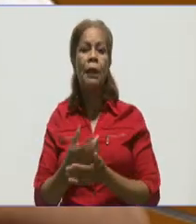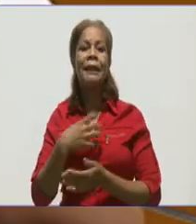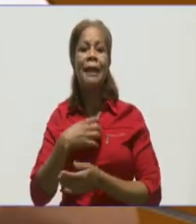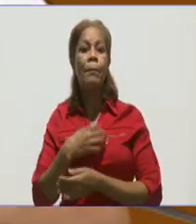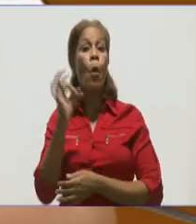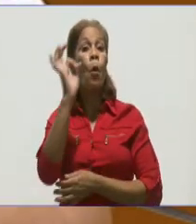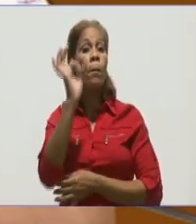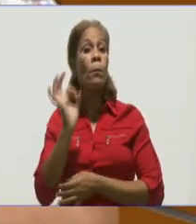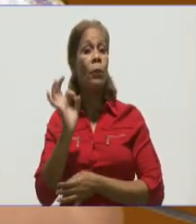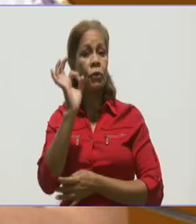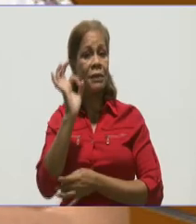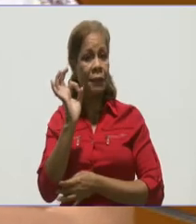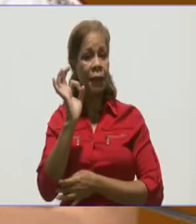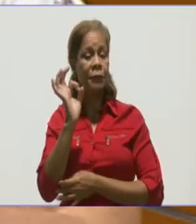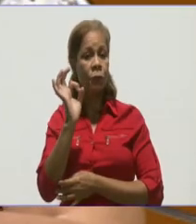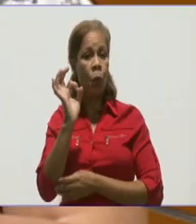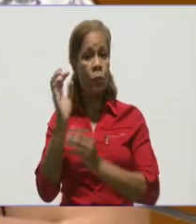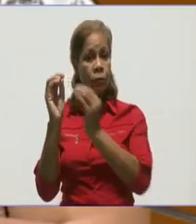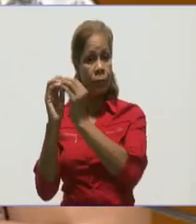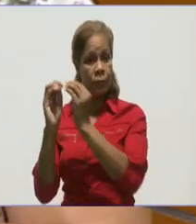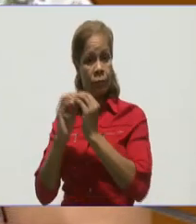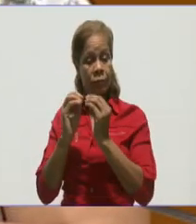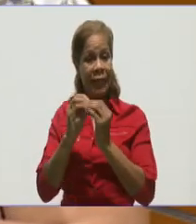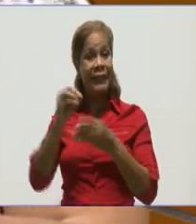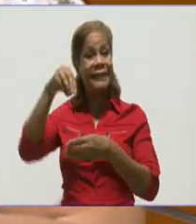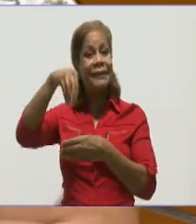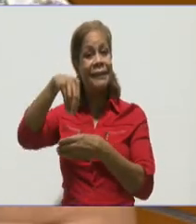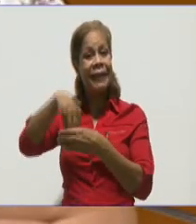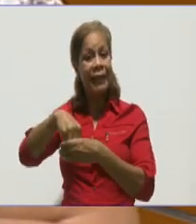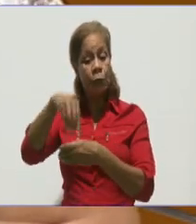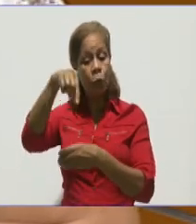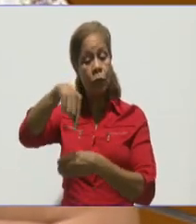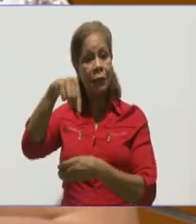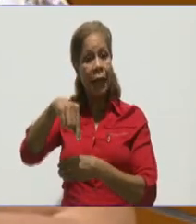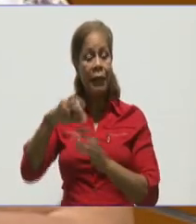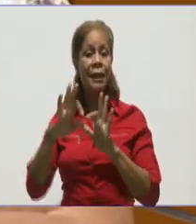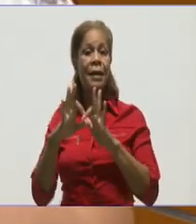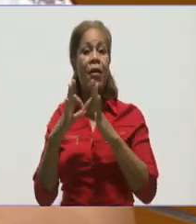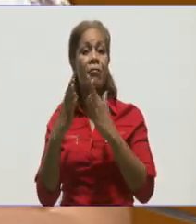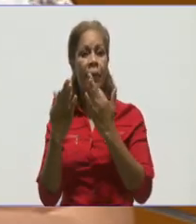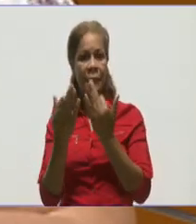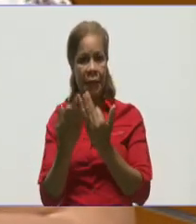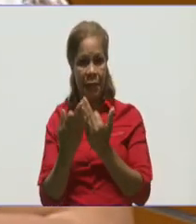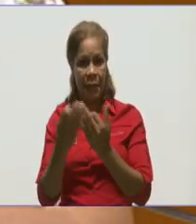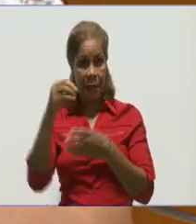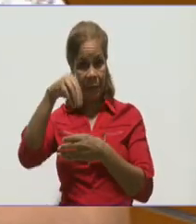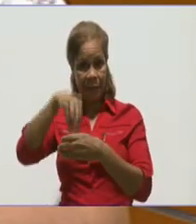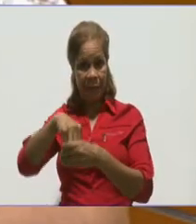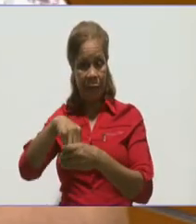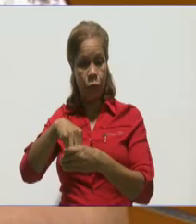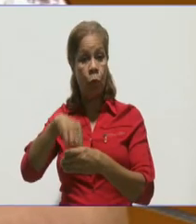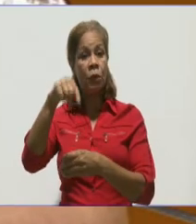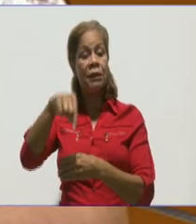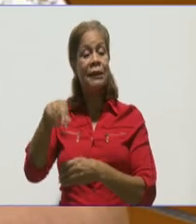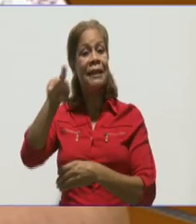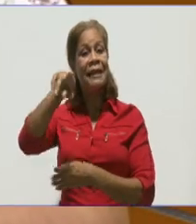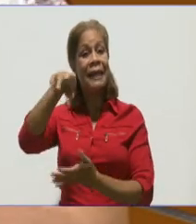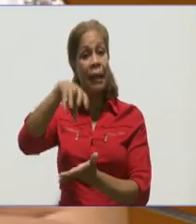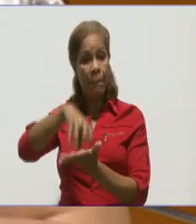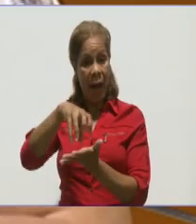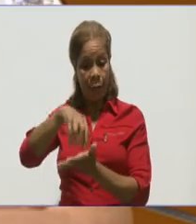elevado de transmisión intrafamiliar, intradomiciliar y en el barrio las casas cercanas.